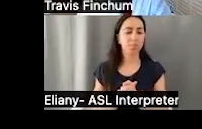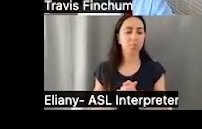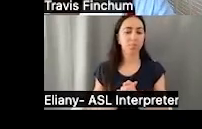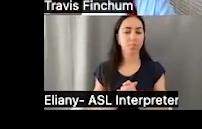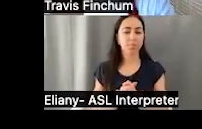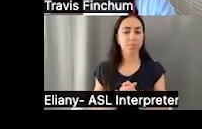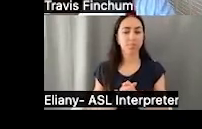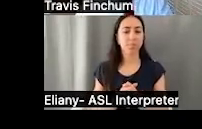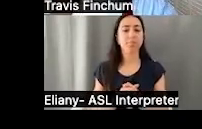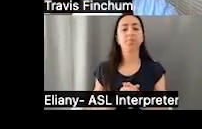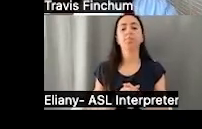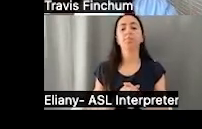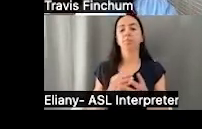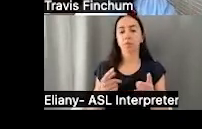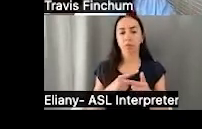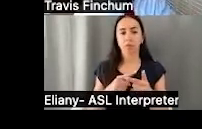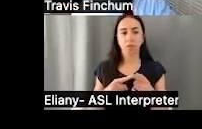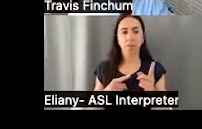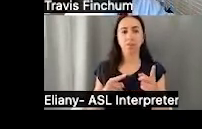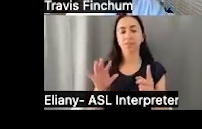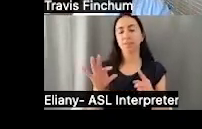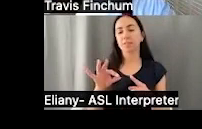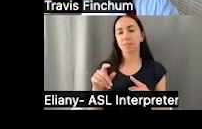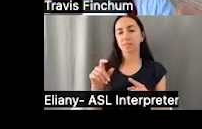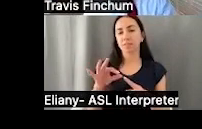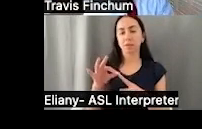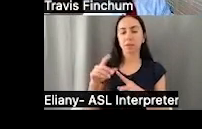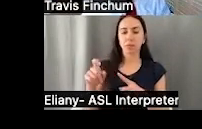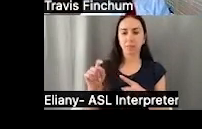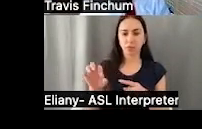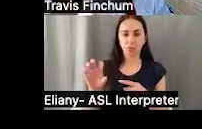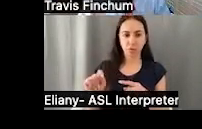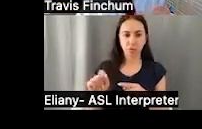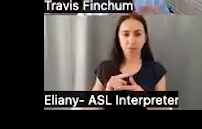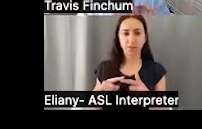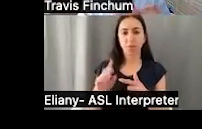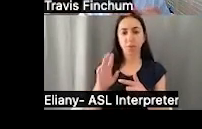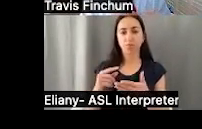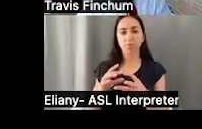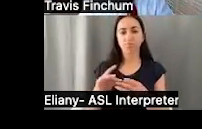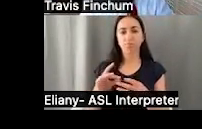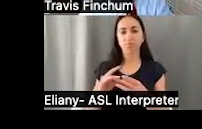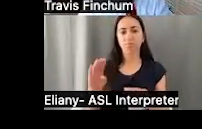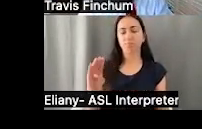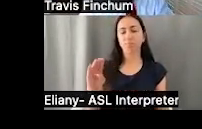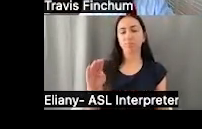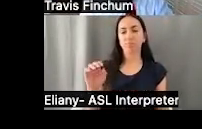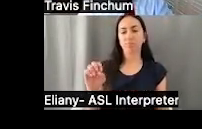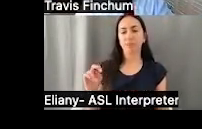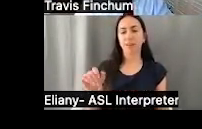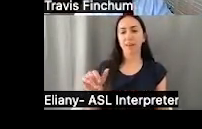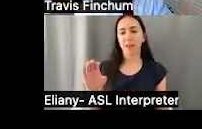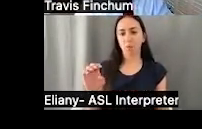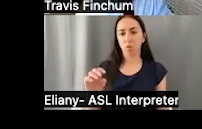suficientes disponibles. Bien, terminando con los fideicomisos de necesidades especiales. Y después vamos a hablar acerca de la cuenta